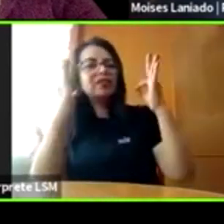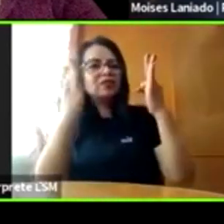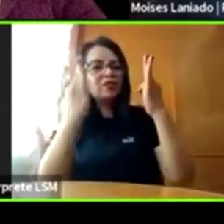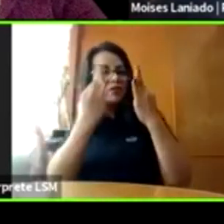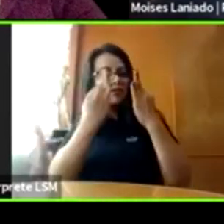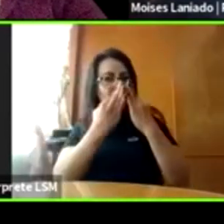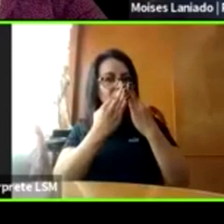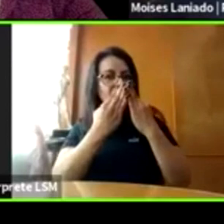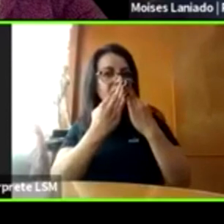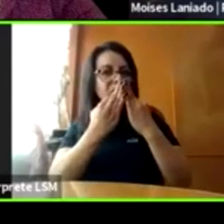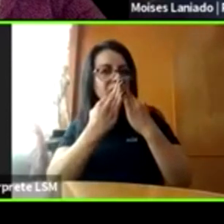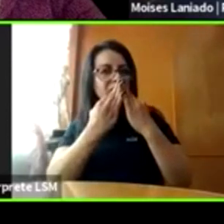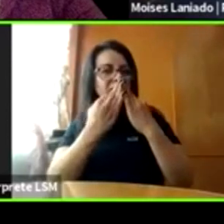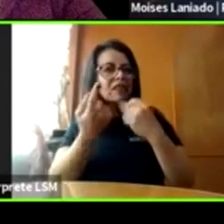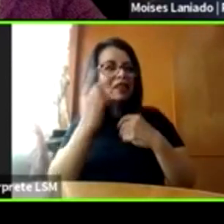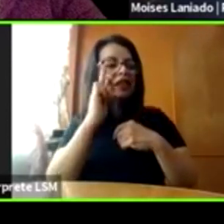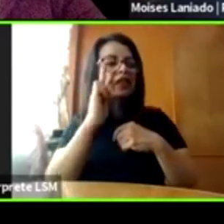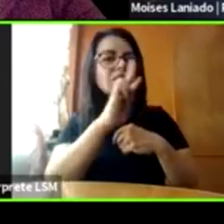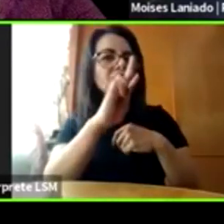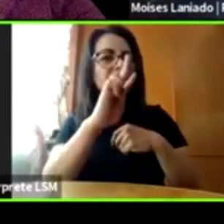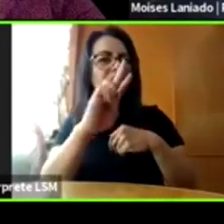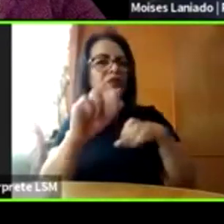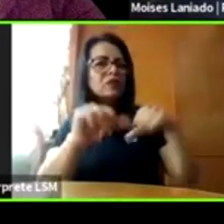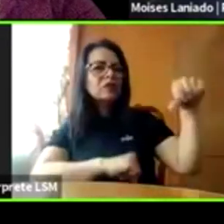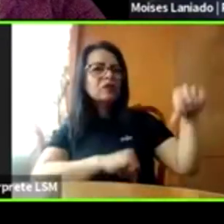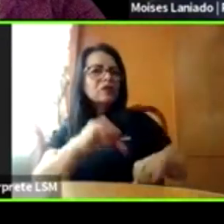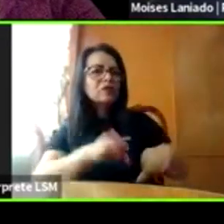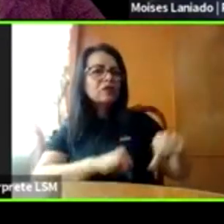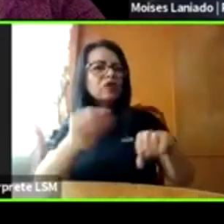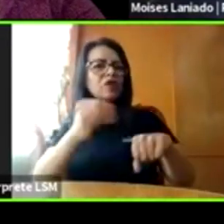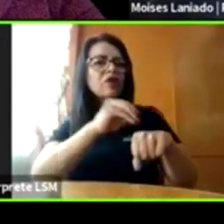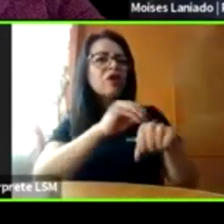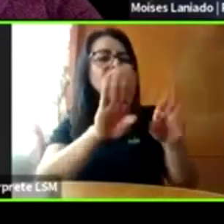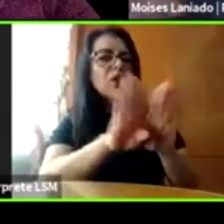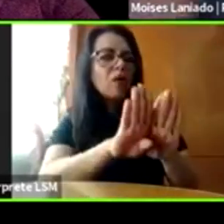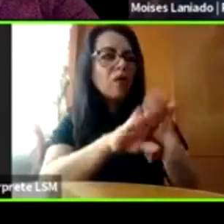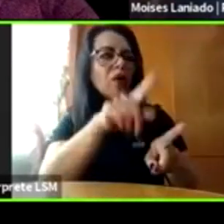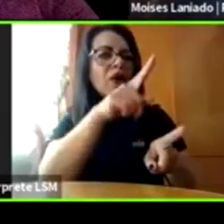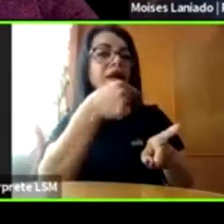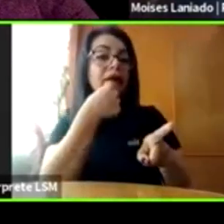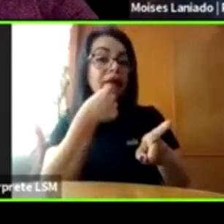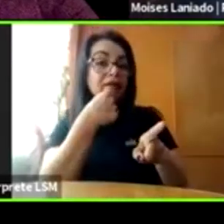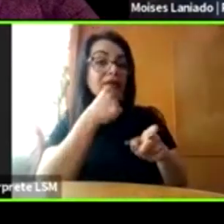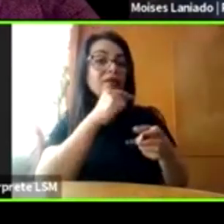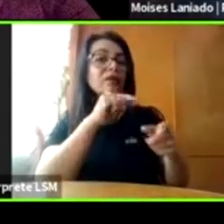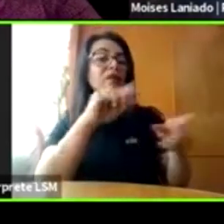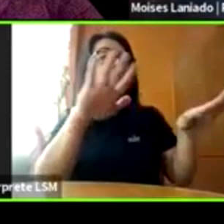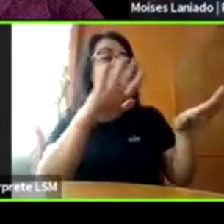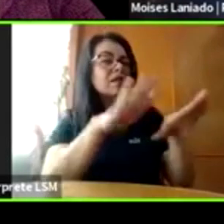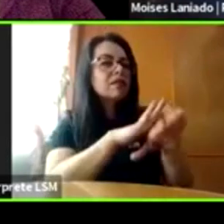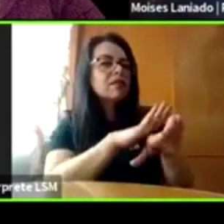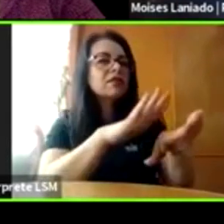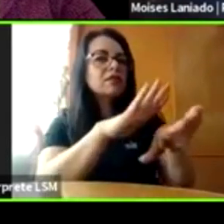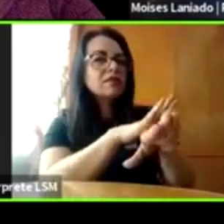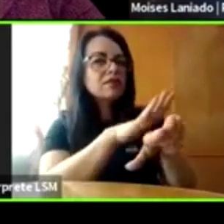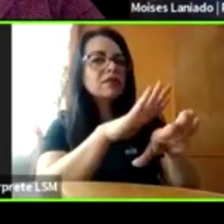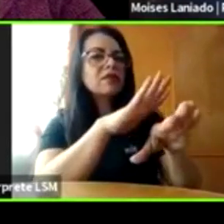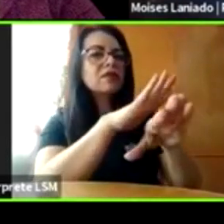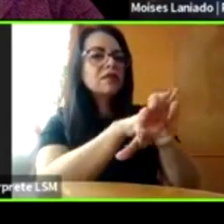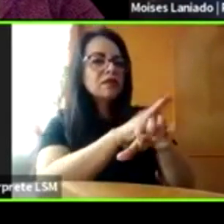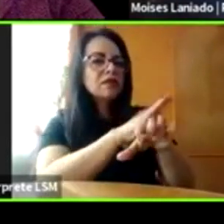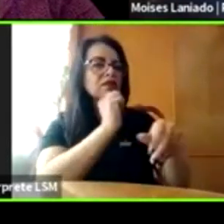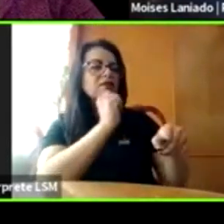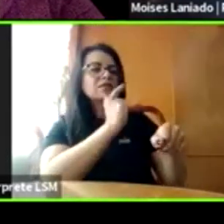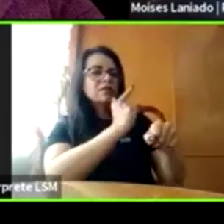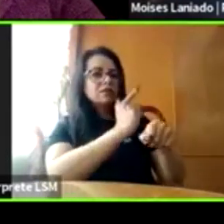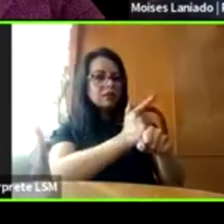conducta y señales de comportamiento que empiezan a cambiar. Y son muchas estas señales y son factores muy importantes a